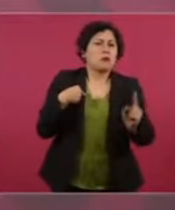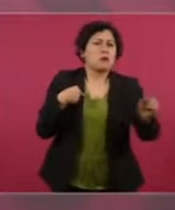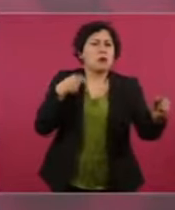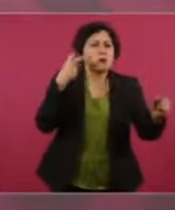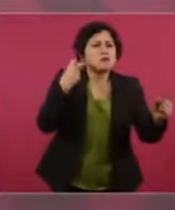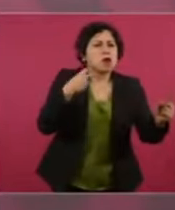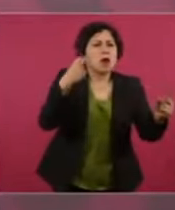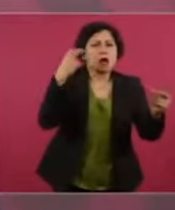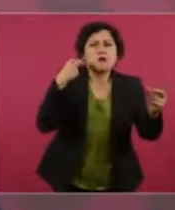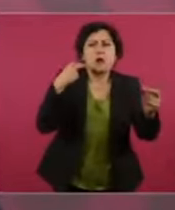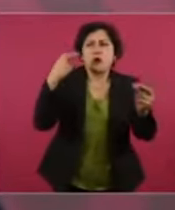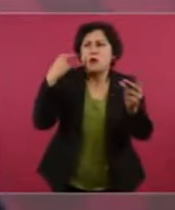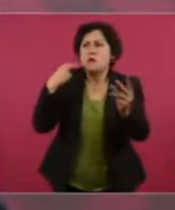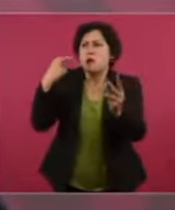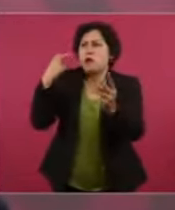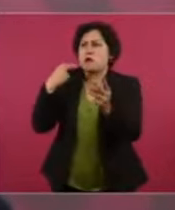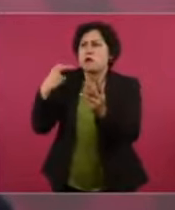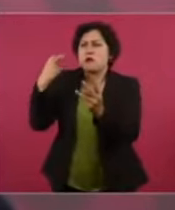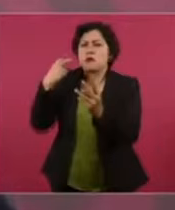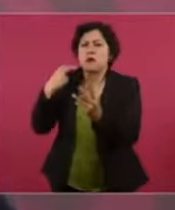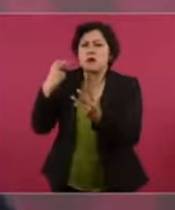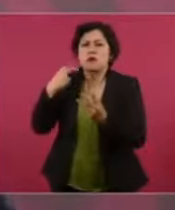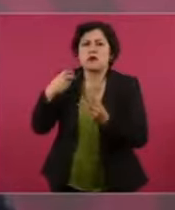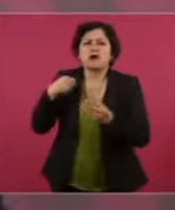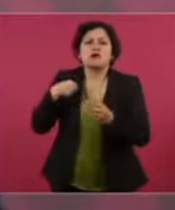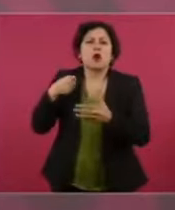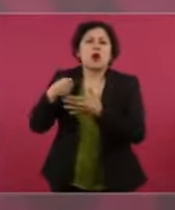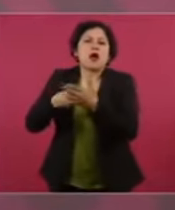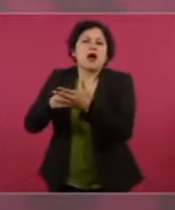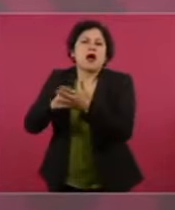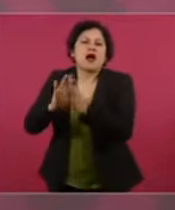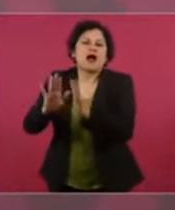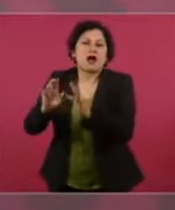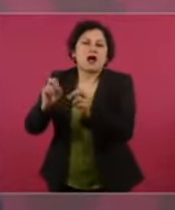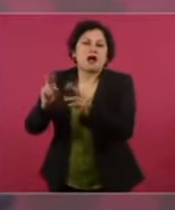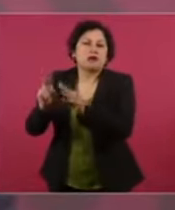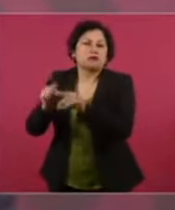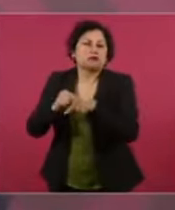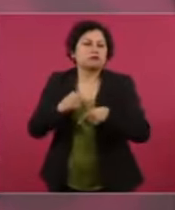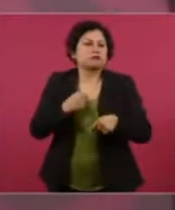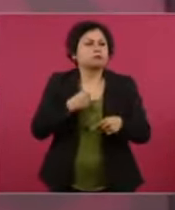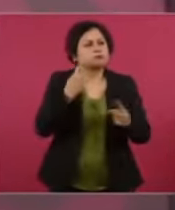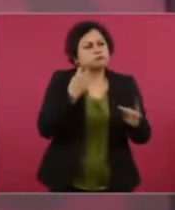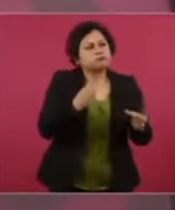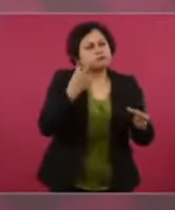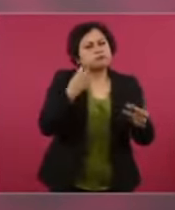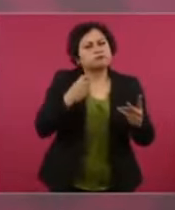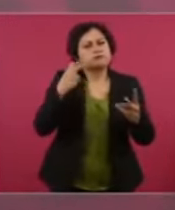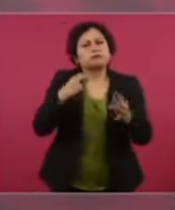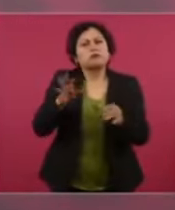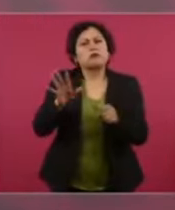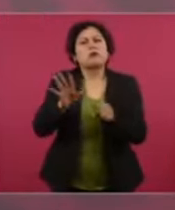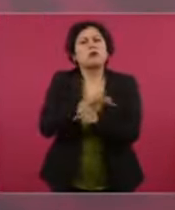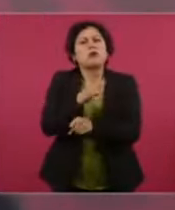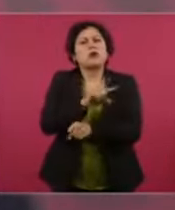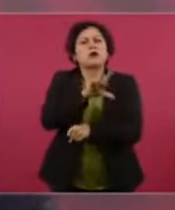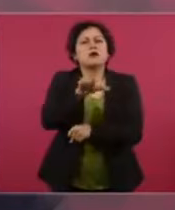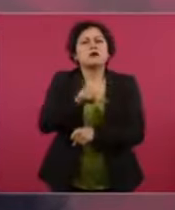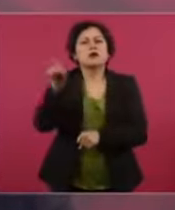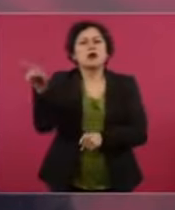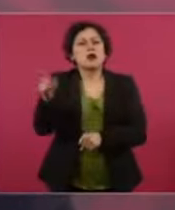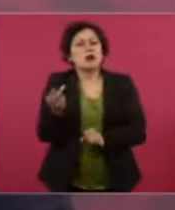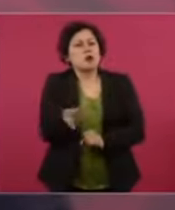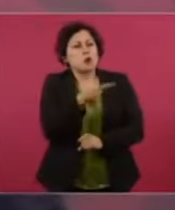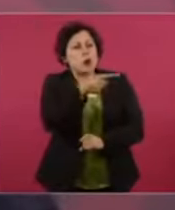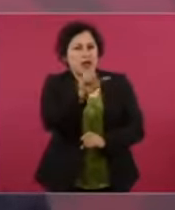Y realmente me dieron por muerto, políticamente, porque le preguntaban a Calderón ¿Y dónde está Andrés Manuel? Ahí está, ahí